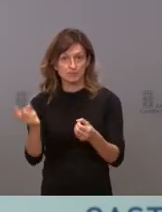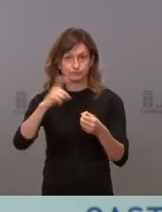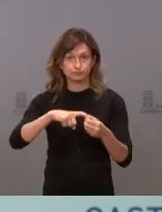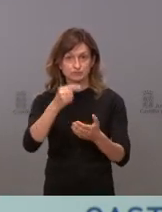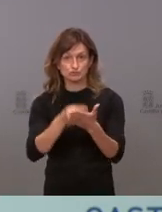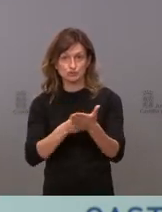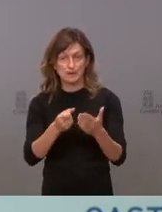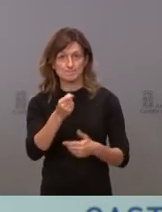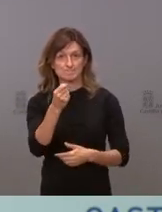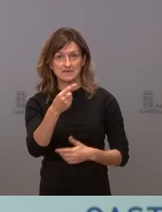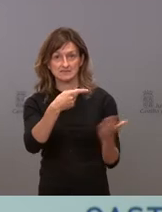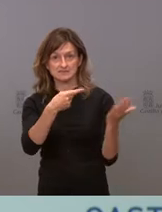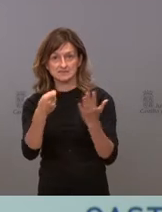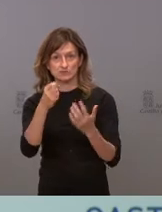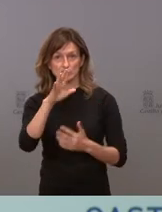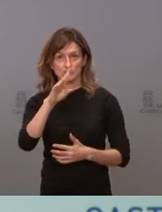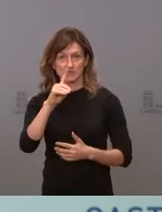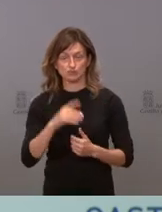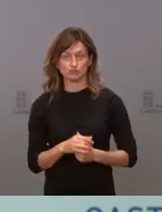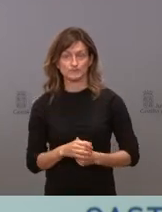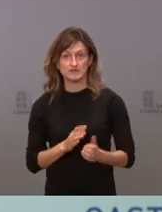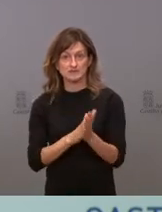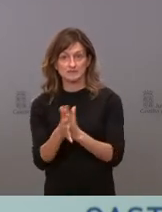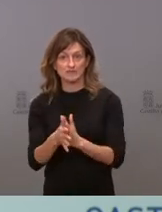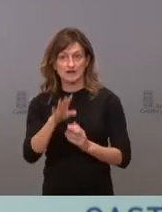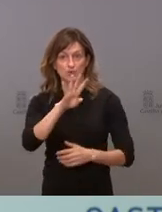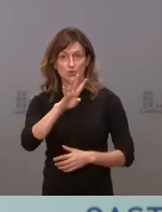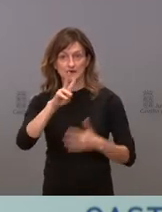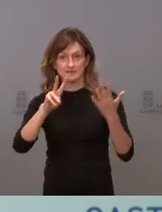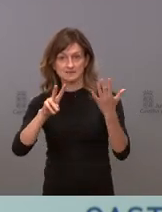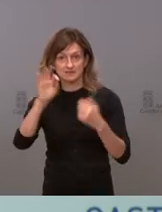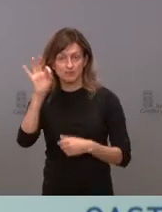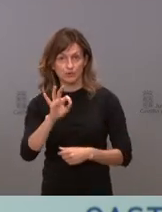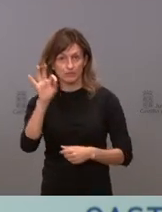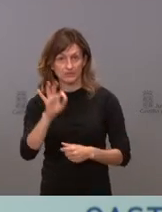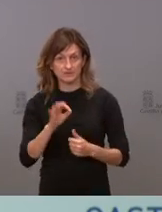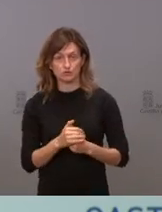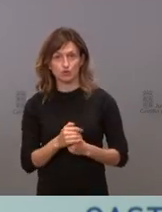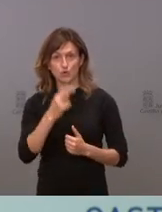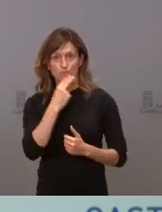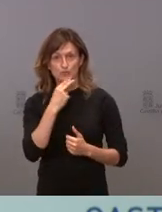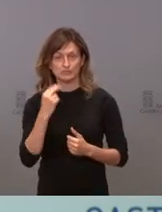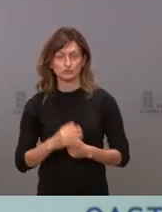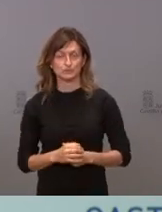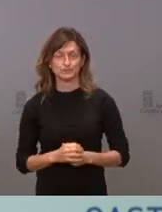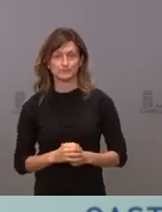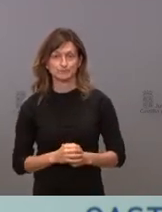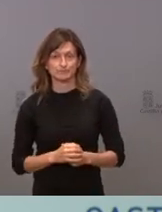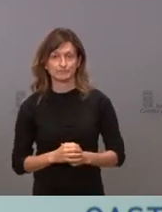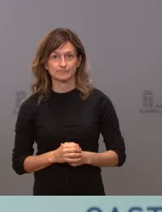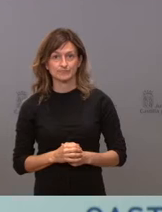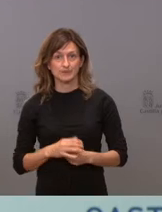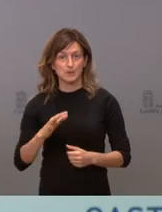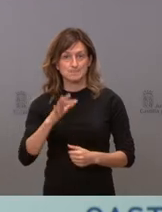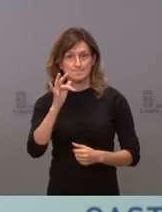de 1.652. El 47% de nuestro compromiso. Pero además